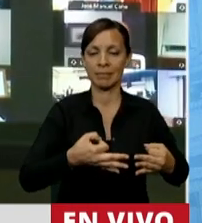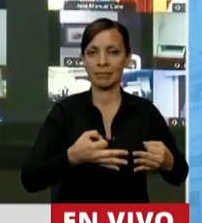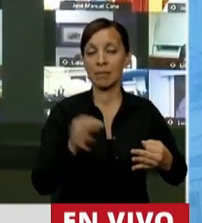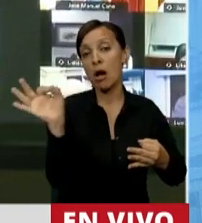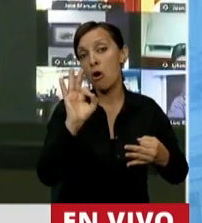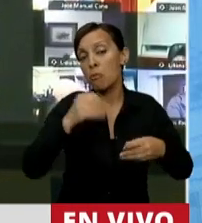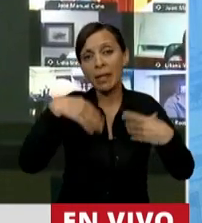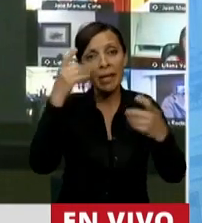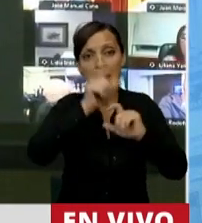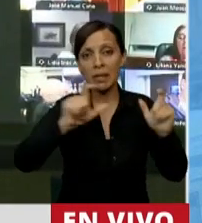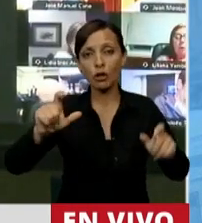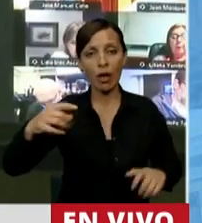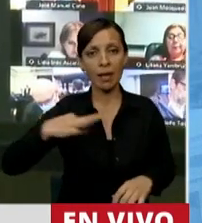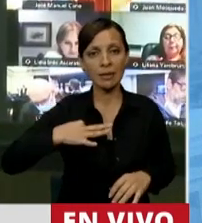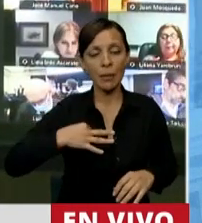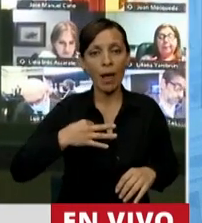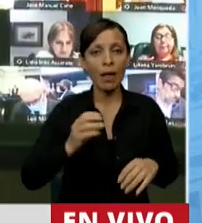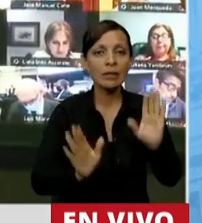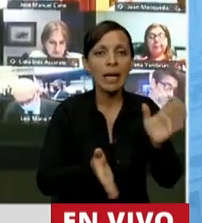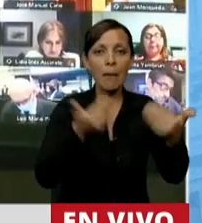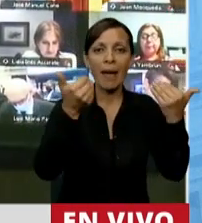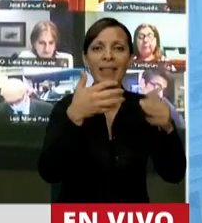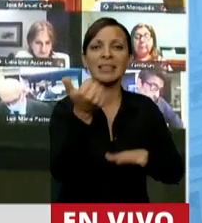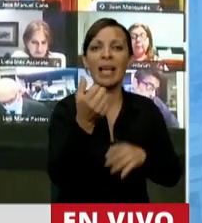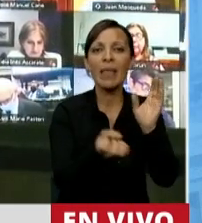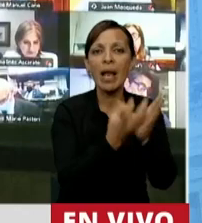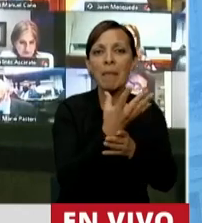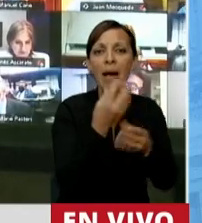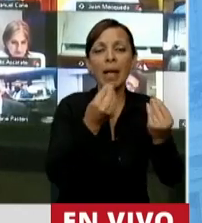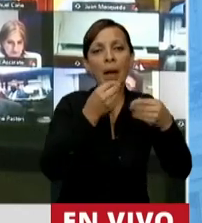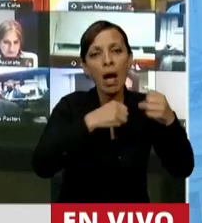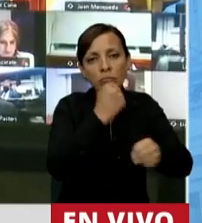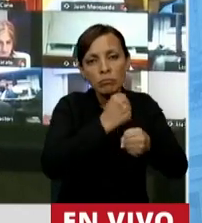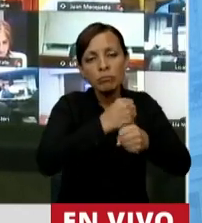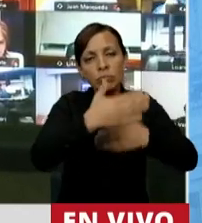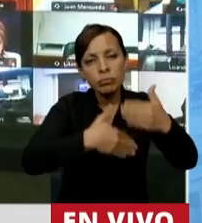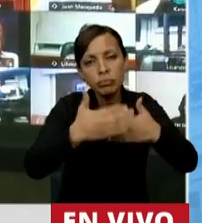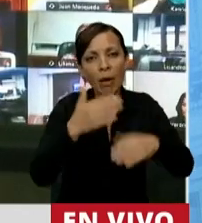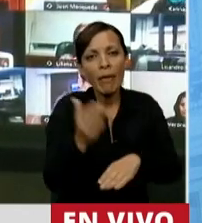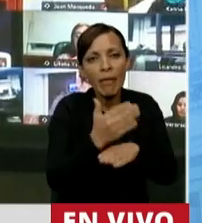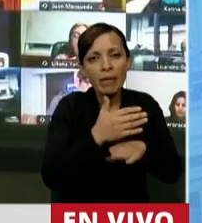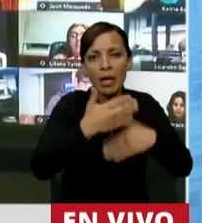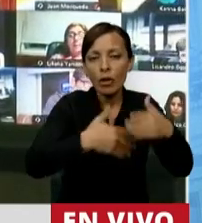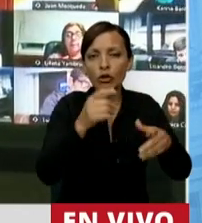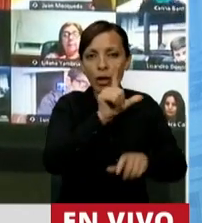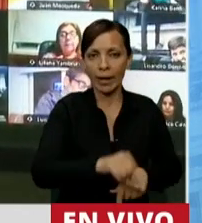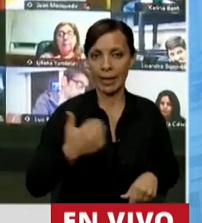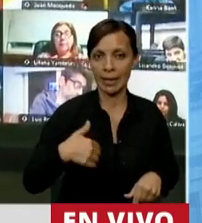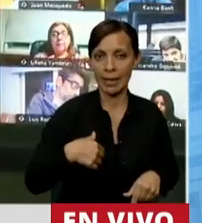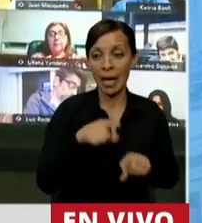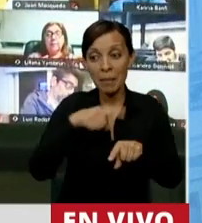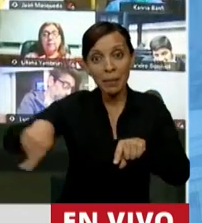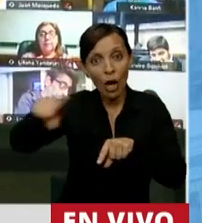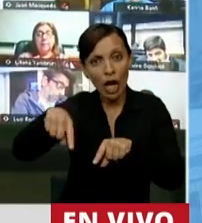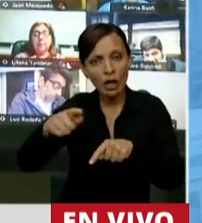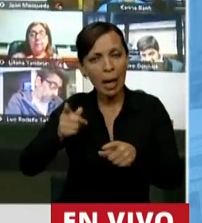de cualquier ciudadano común que se levanta a las 6 de la mañana para ser el motor de desarrollo. Pero no aquellos que son los